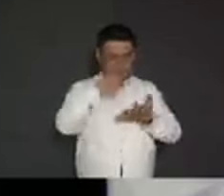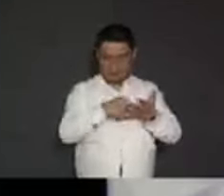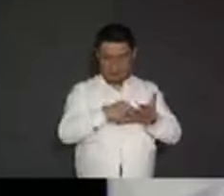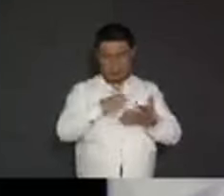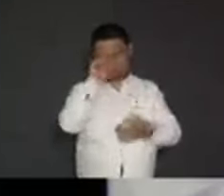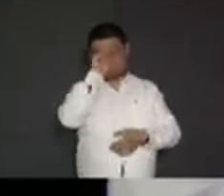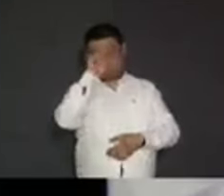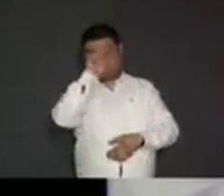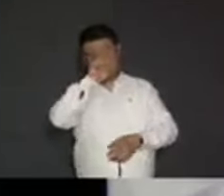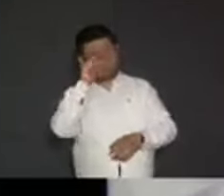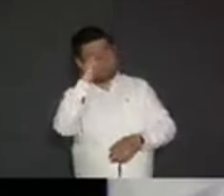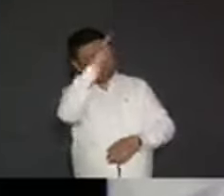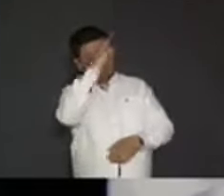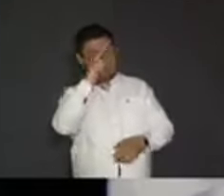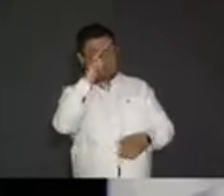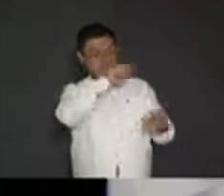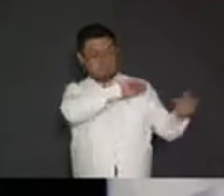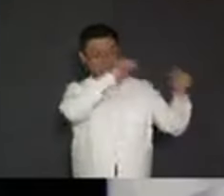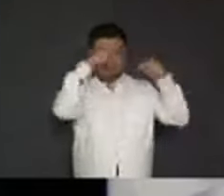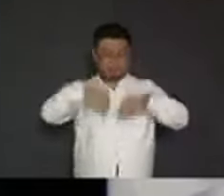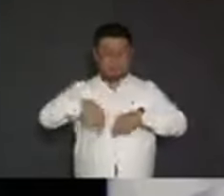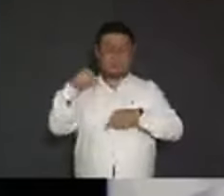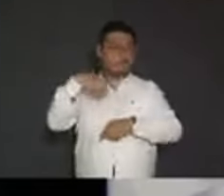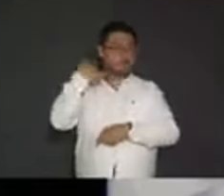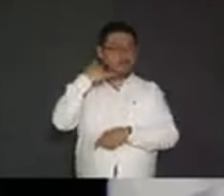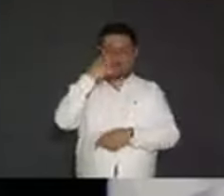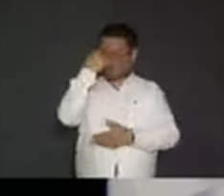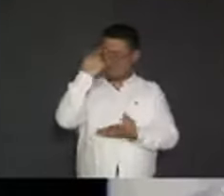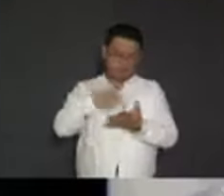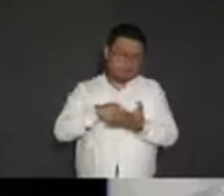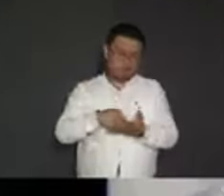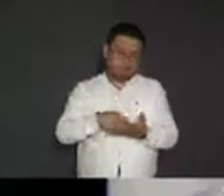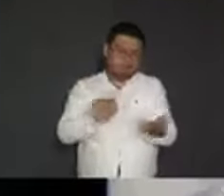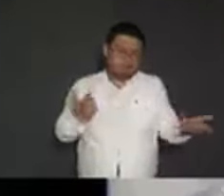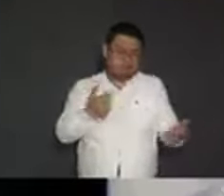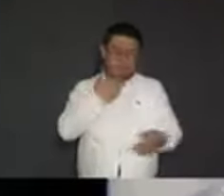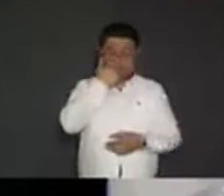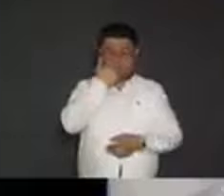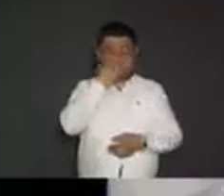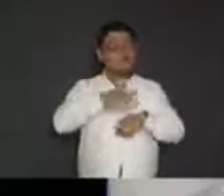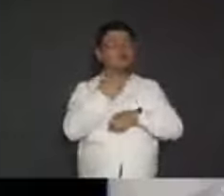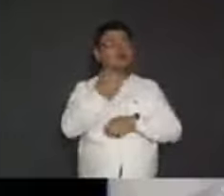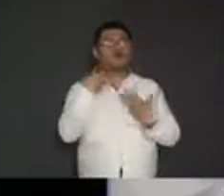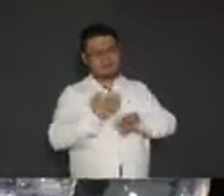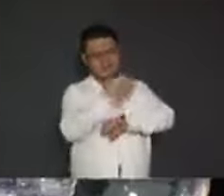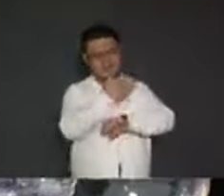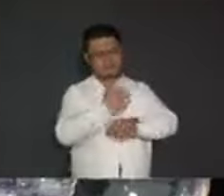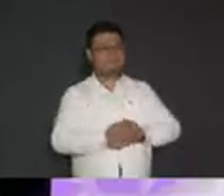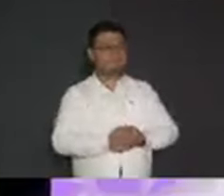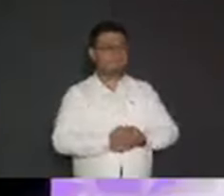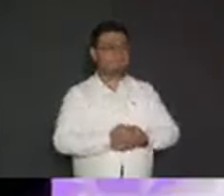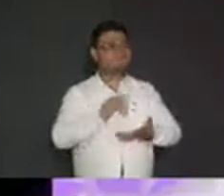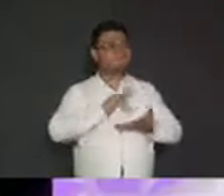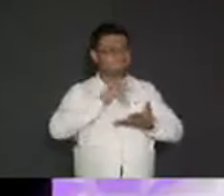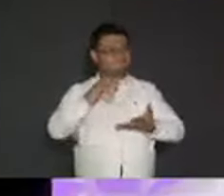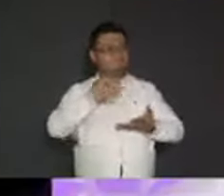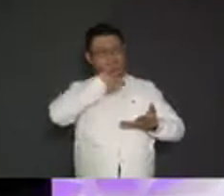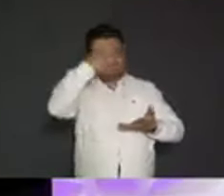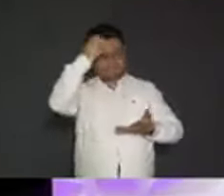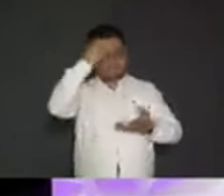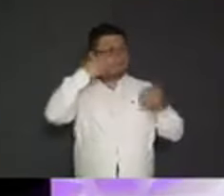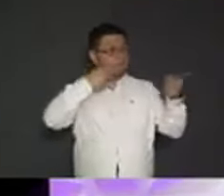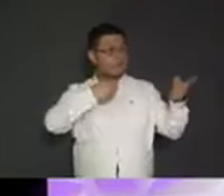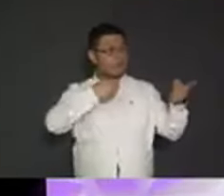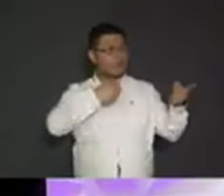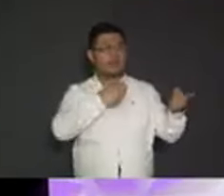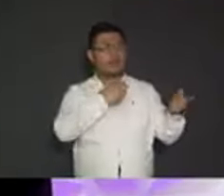en materia de seguridad, a Yucatán le puede ir bien. No van a llegar y por eso juntos lo vamos a impedir. La mano del candidato Joaquín Díazmena,